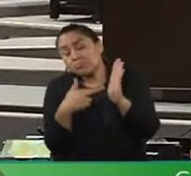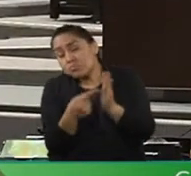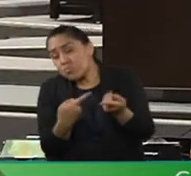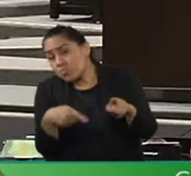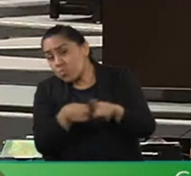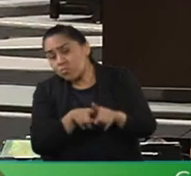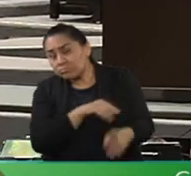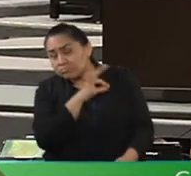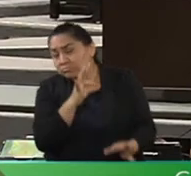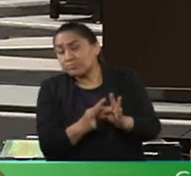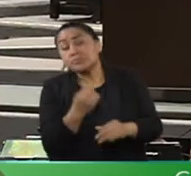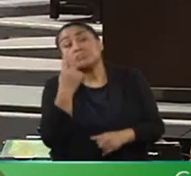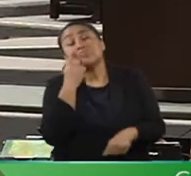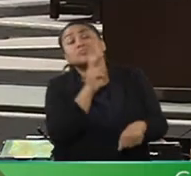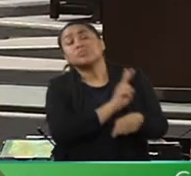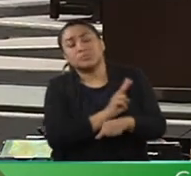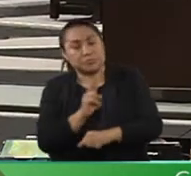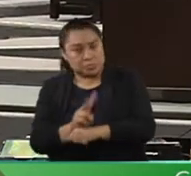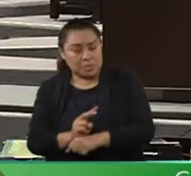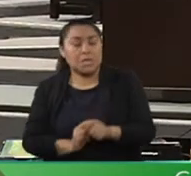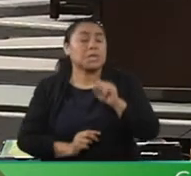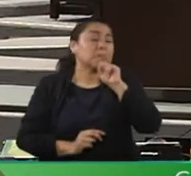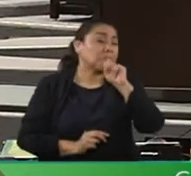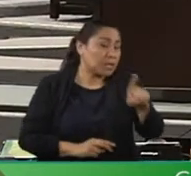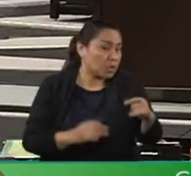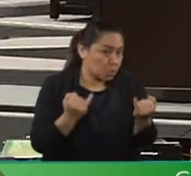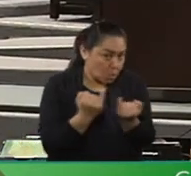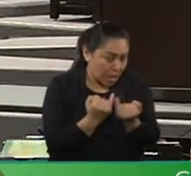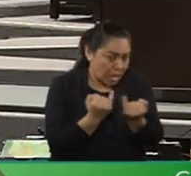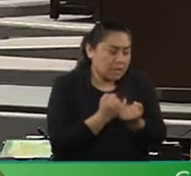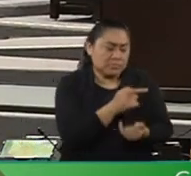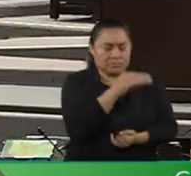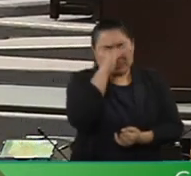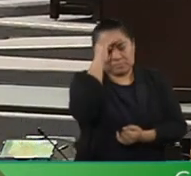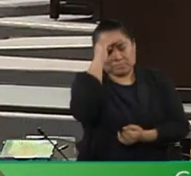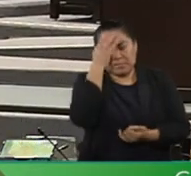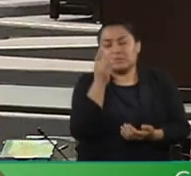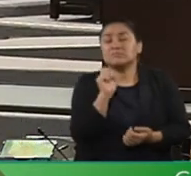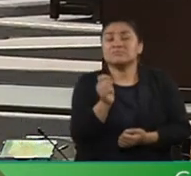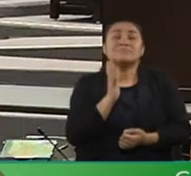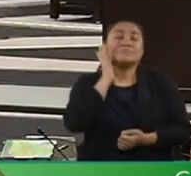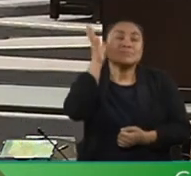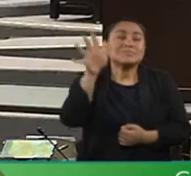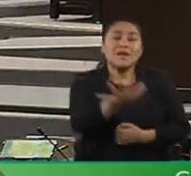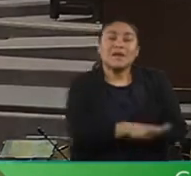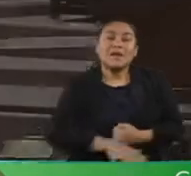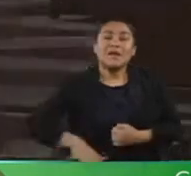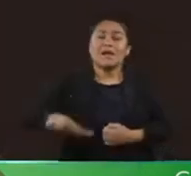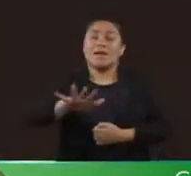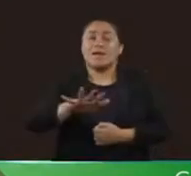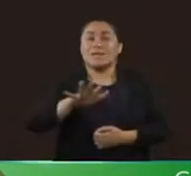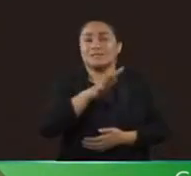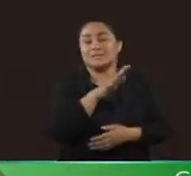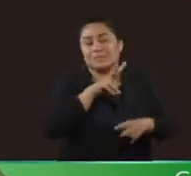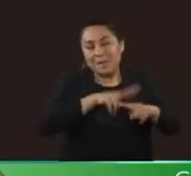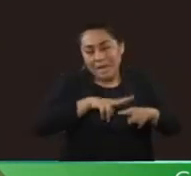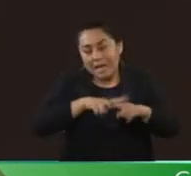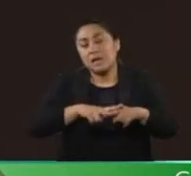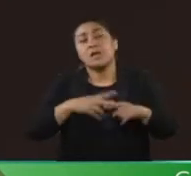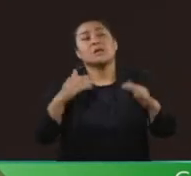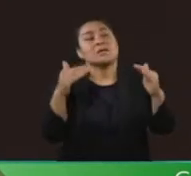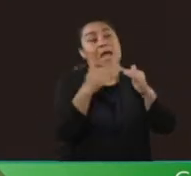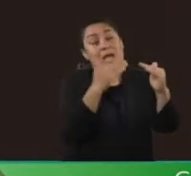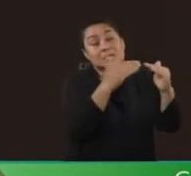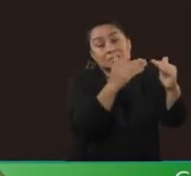existente y sobre todo tomen muy en serio la proyección de áreas verdes y esparcimiento para las familias en los complejos de